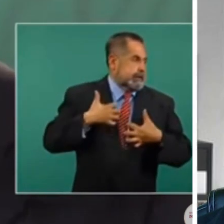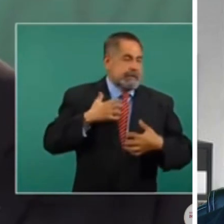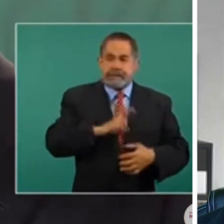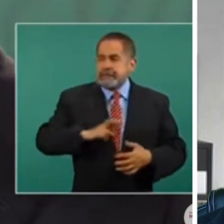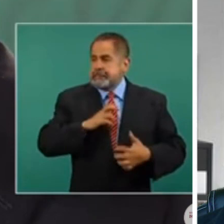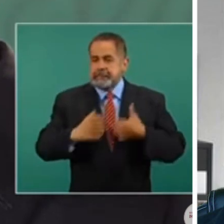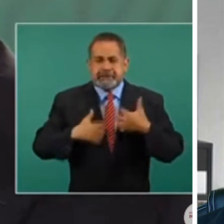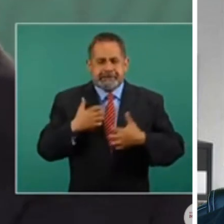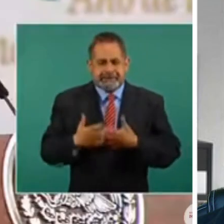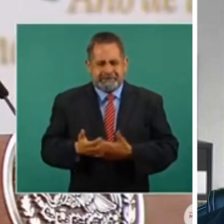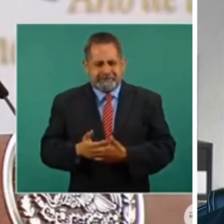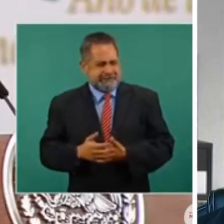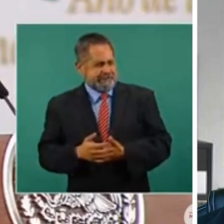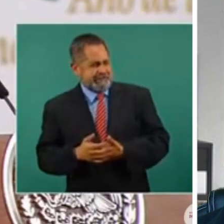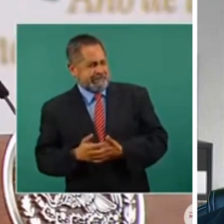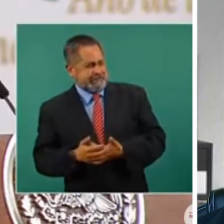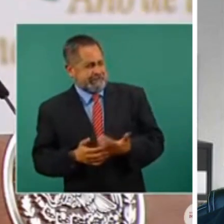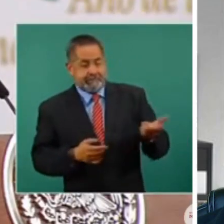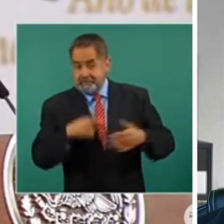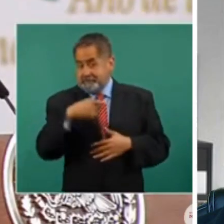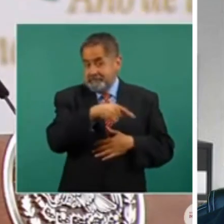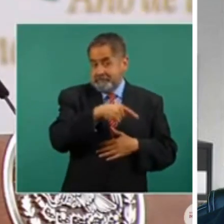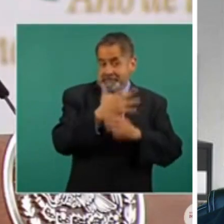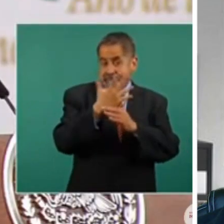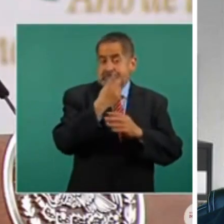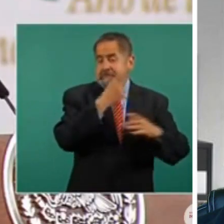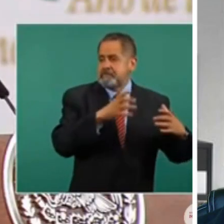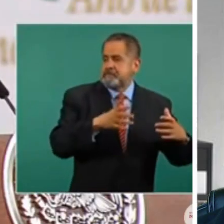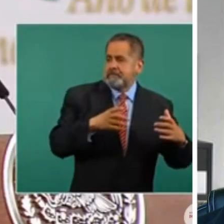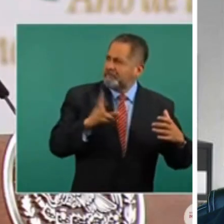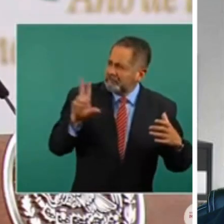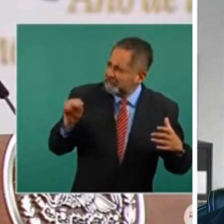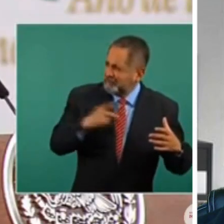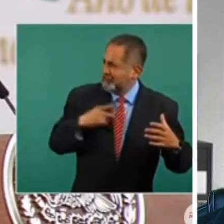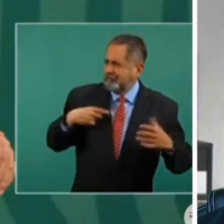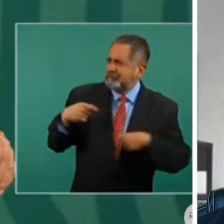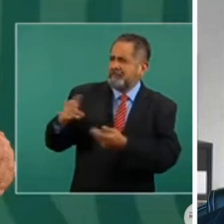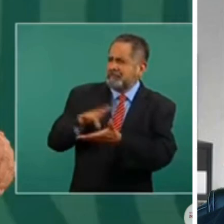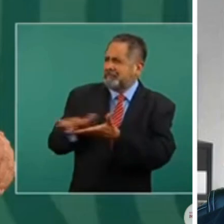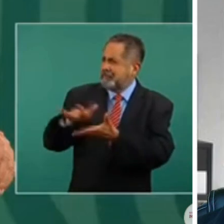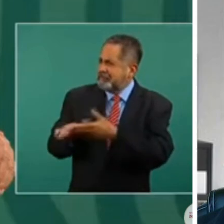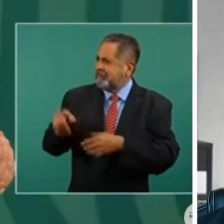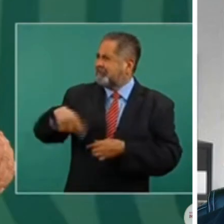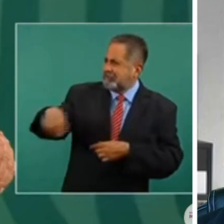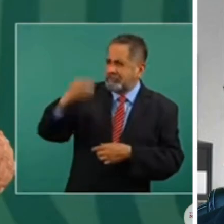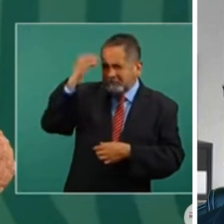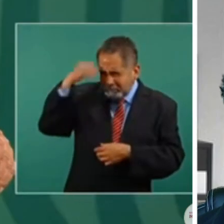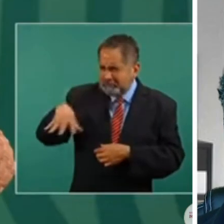Dice el conservador, los están volviendo flojos.